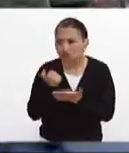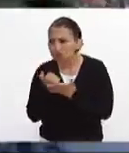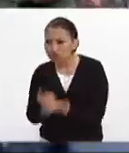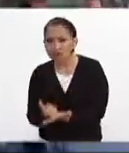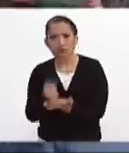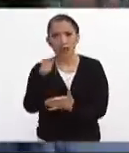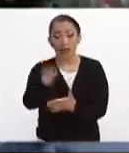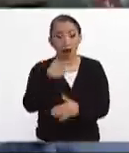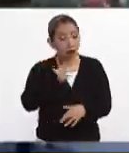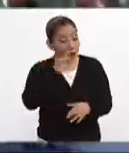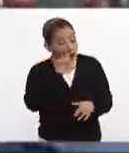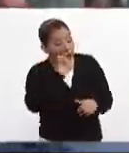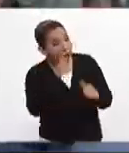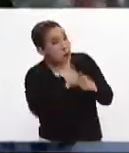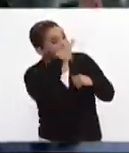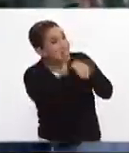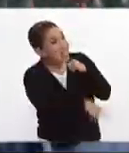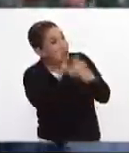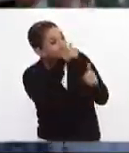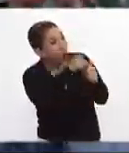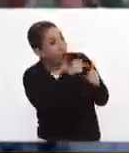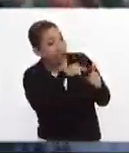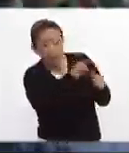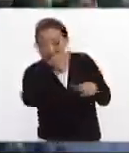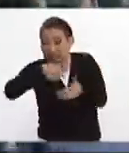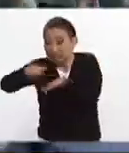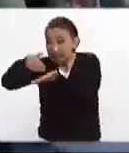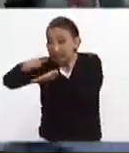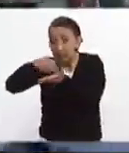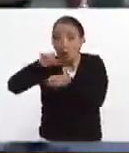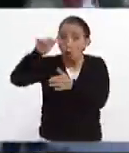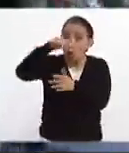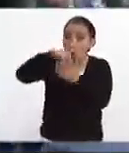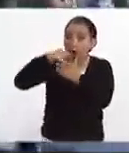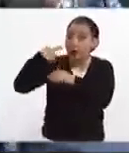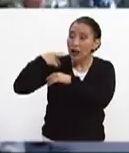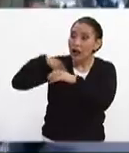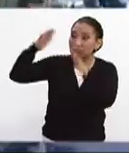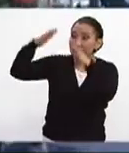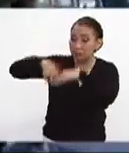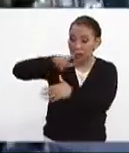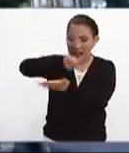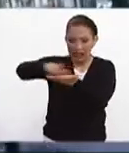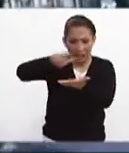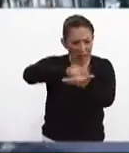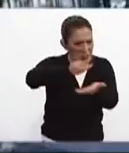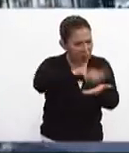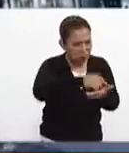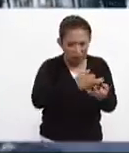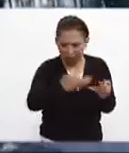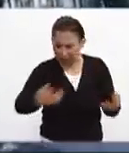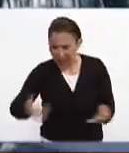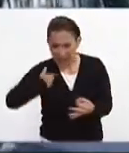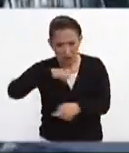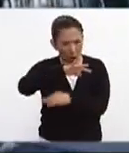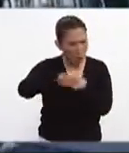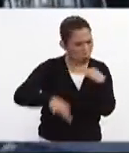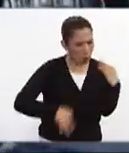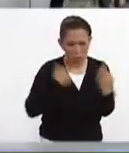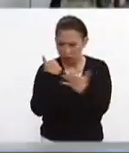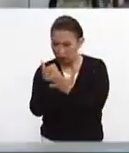en evacuación y rescate de personas en áreas colapsadas, remoción de escombros y también